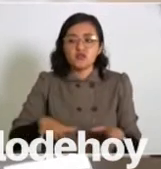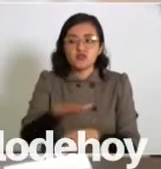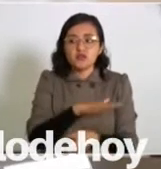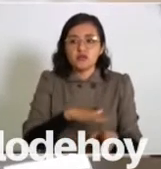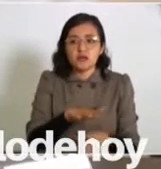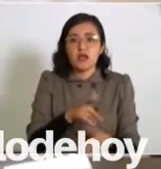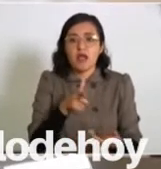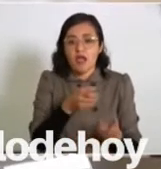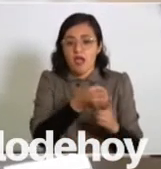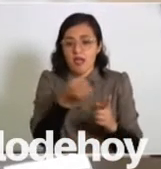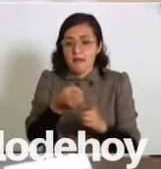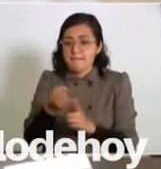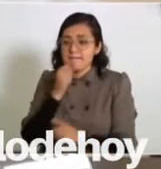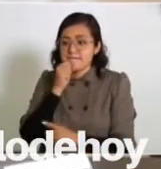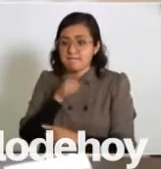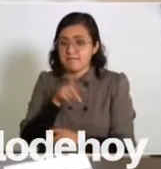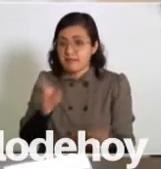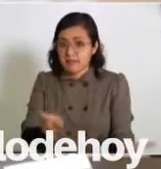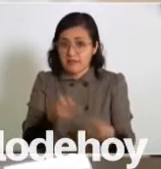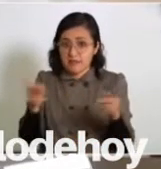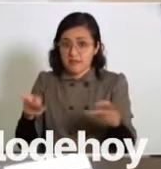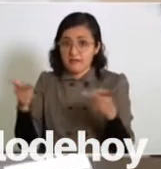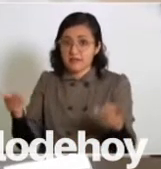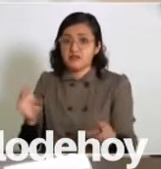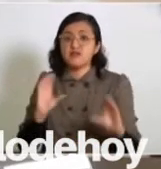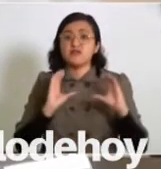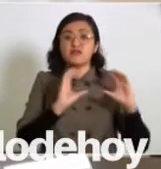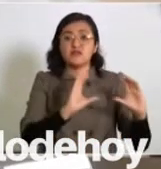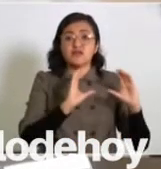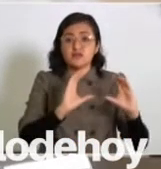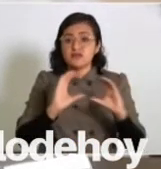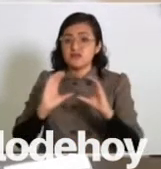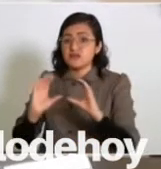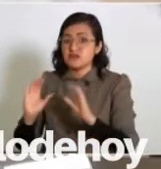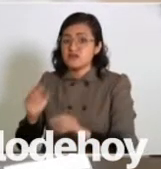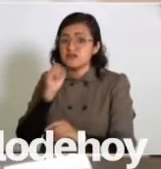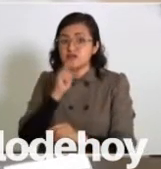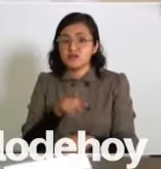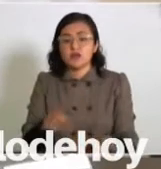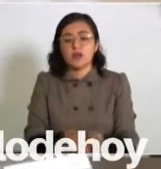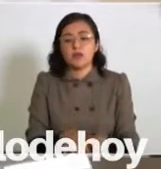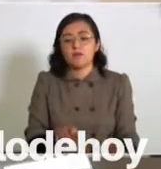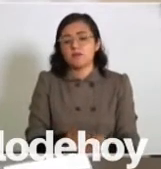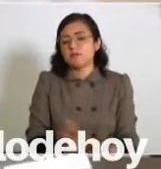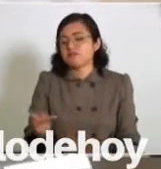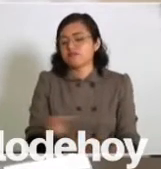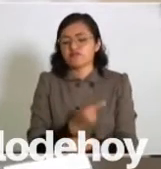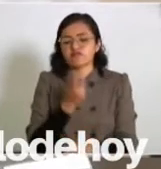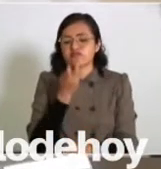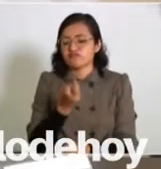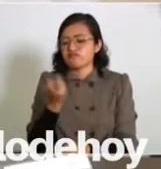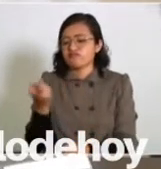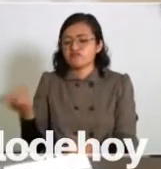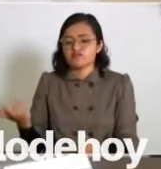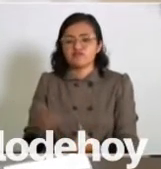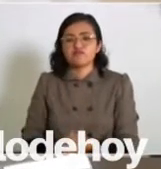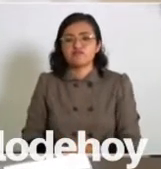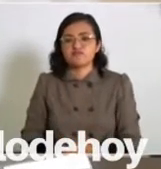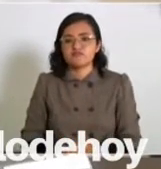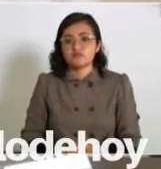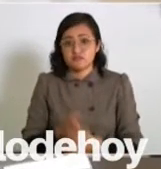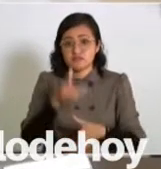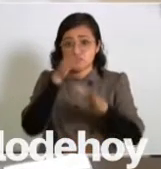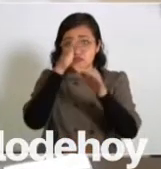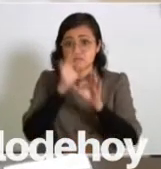comerciantes protegen actos ilícitos, ¿de